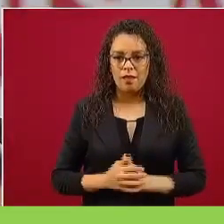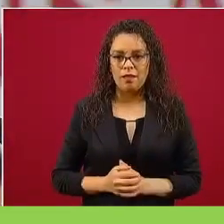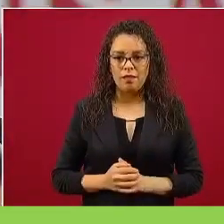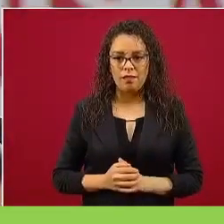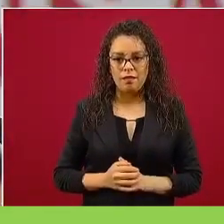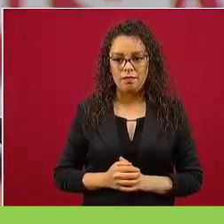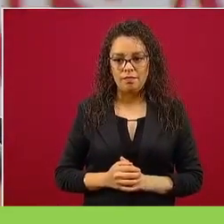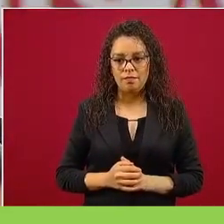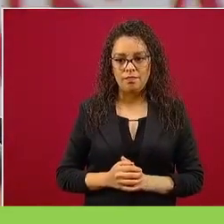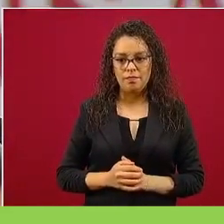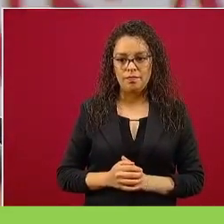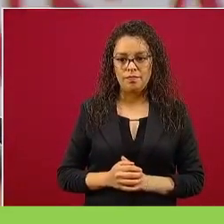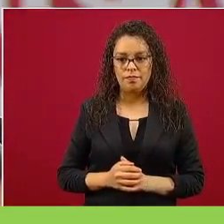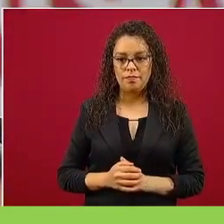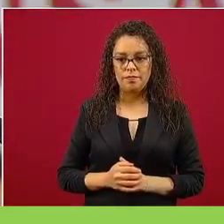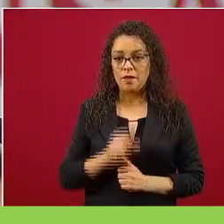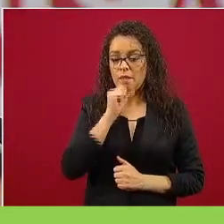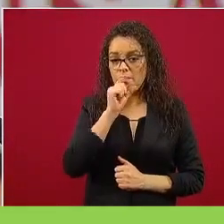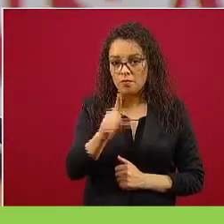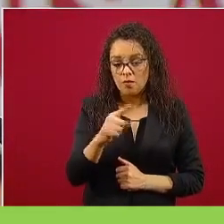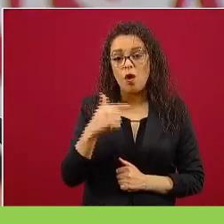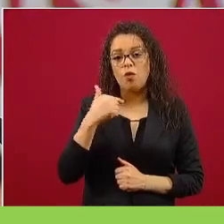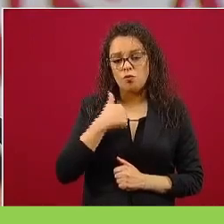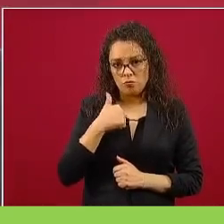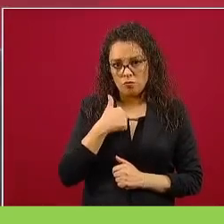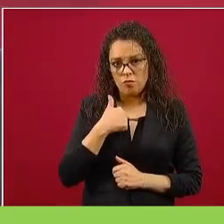por la libertad.